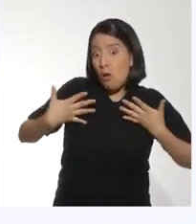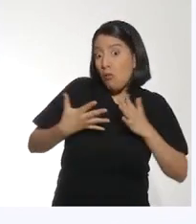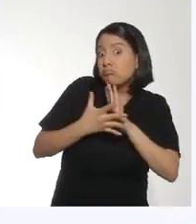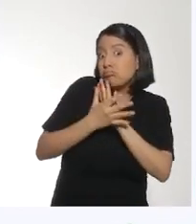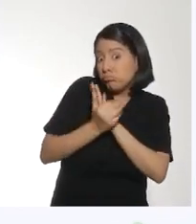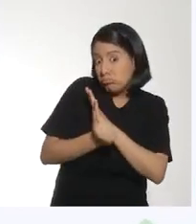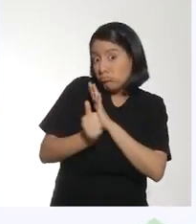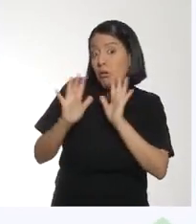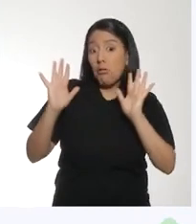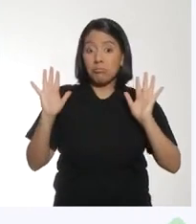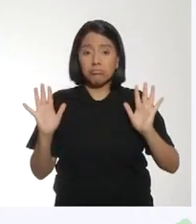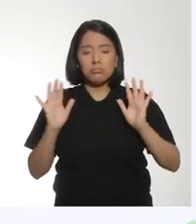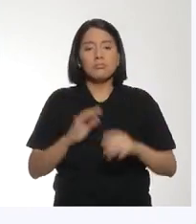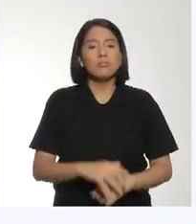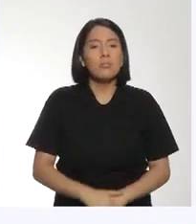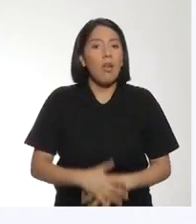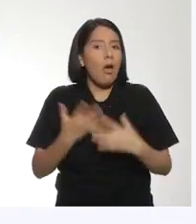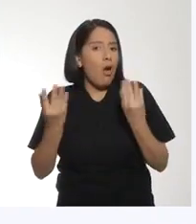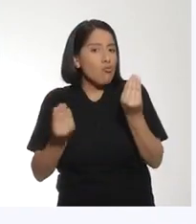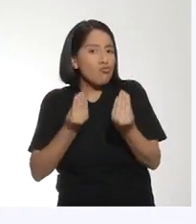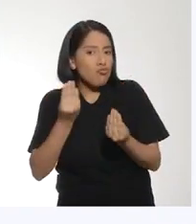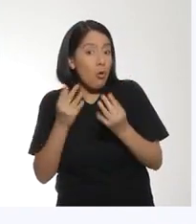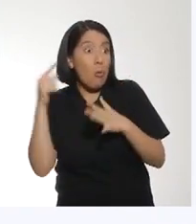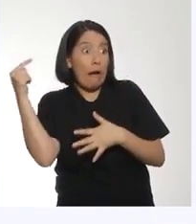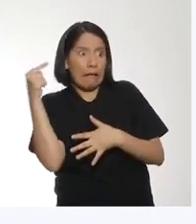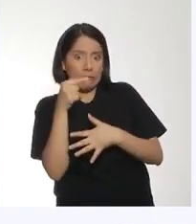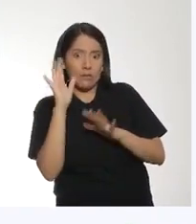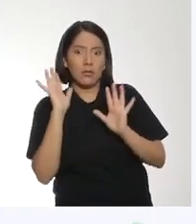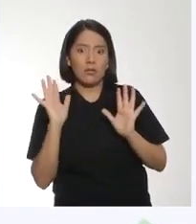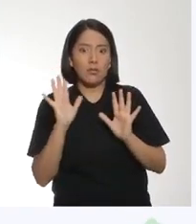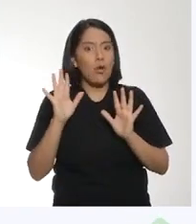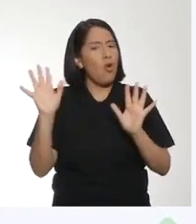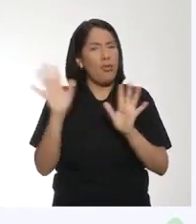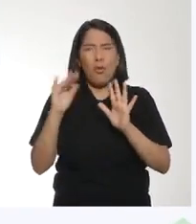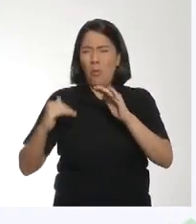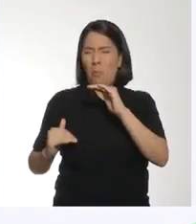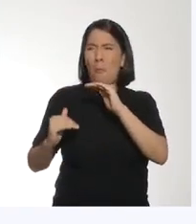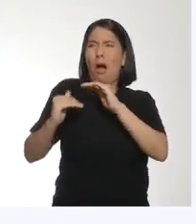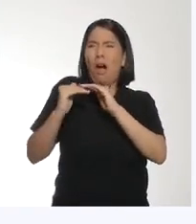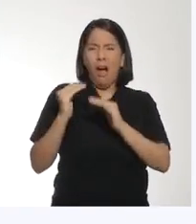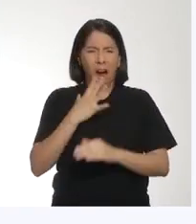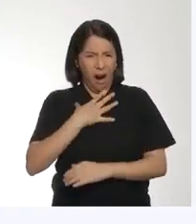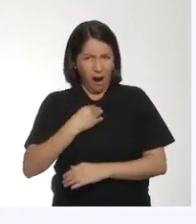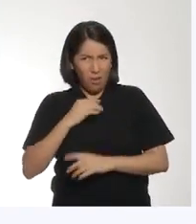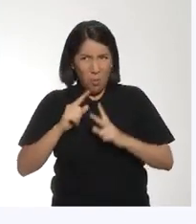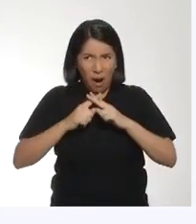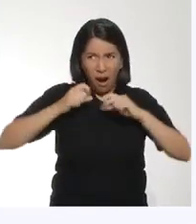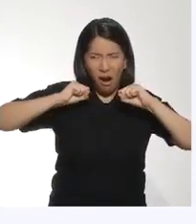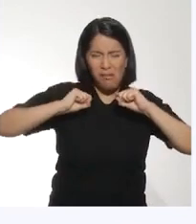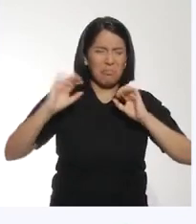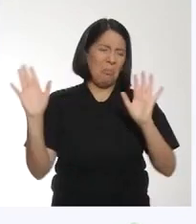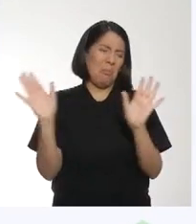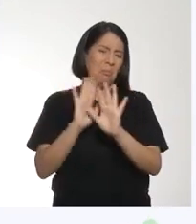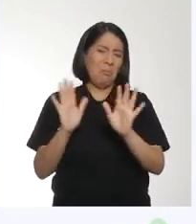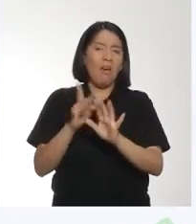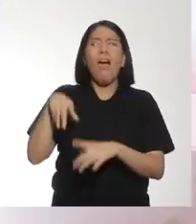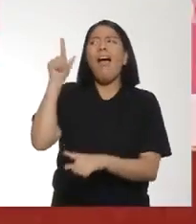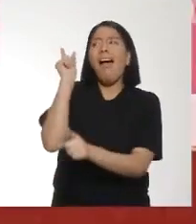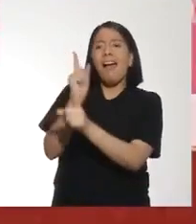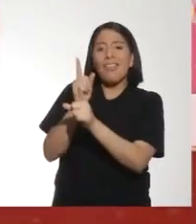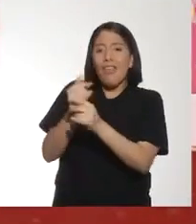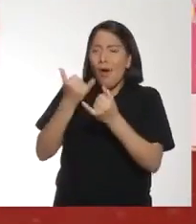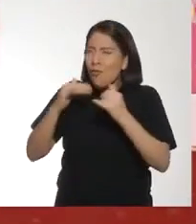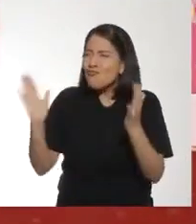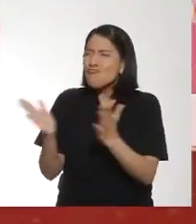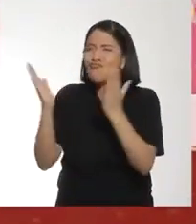Y sobre todo, acorde a nuestras posibilidades, tomando en cuenta esto. No hay límite de edad para realizar actividad física. Tienes